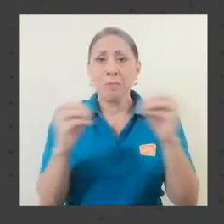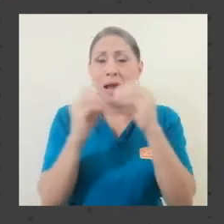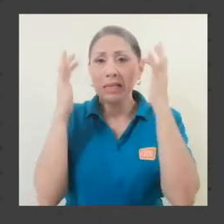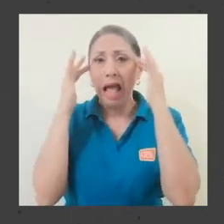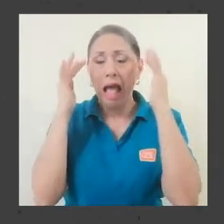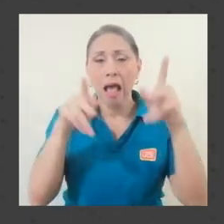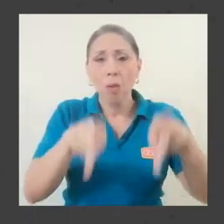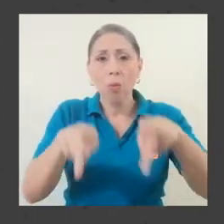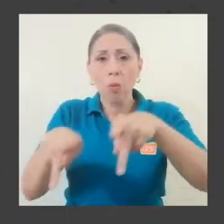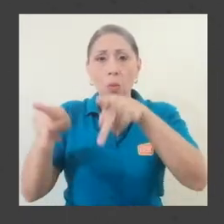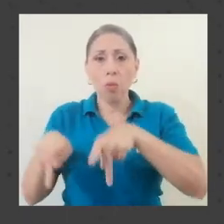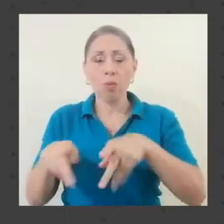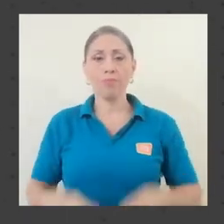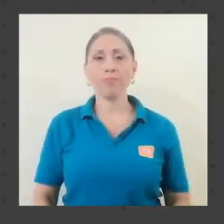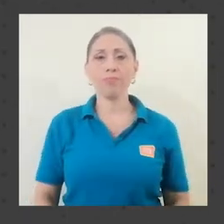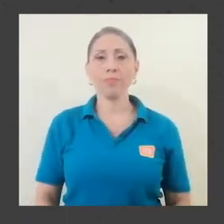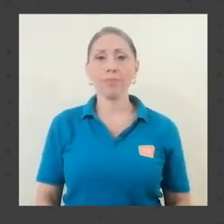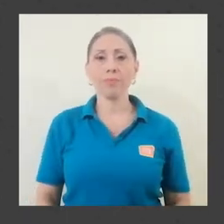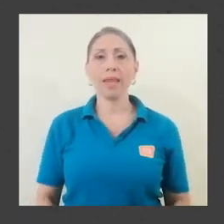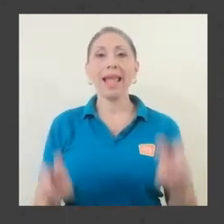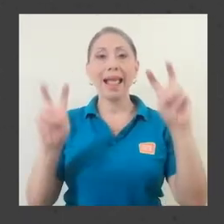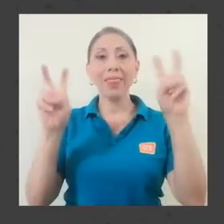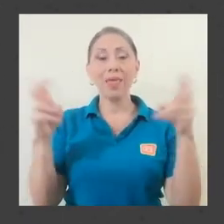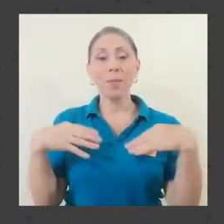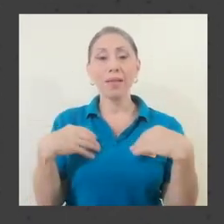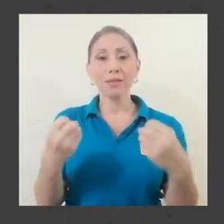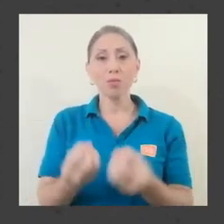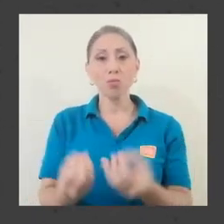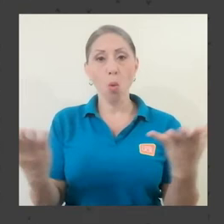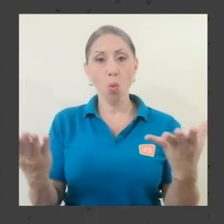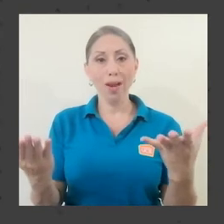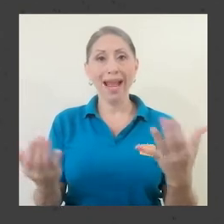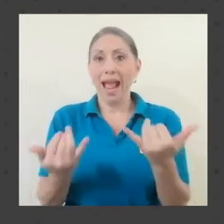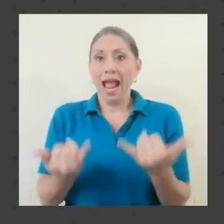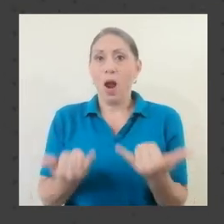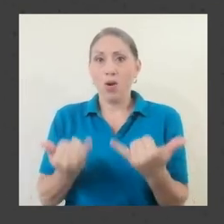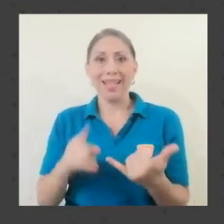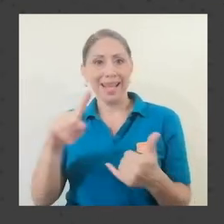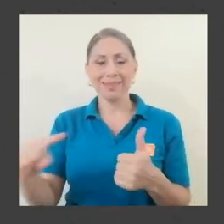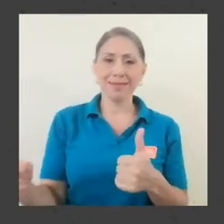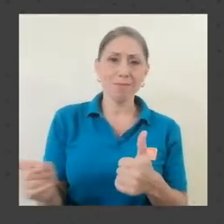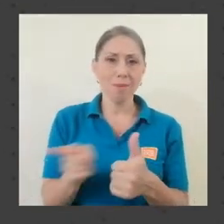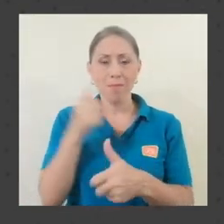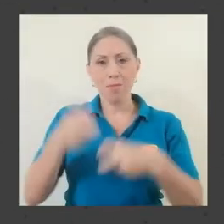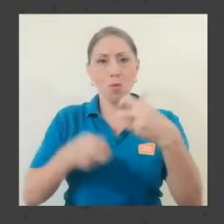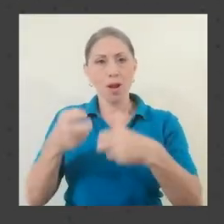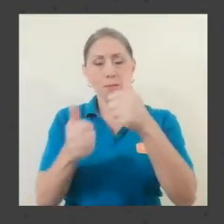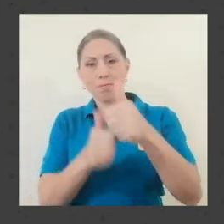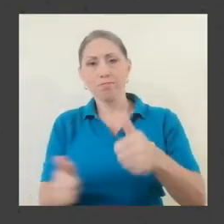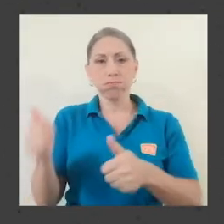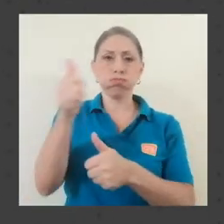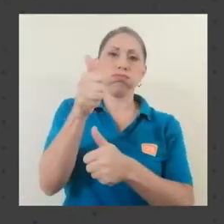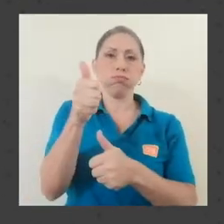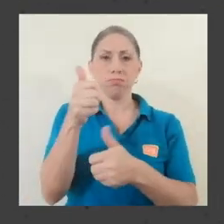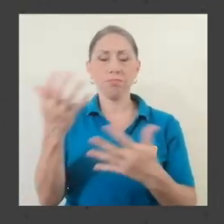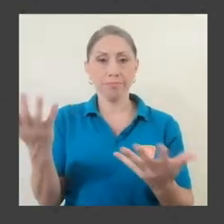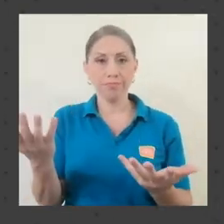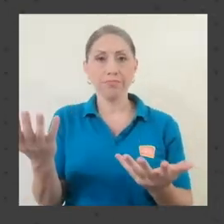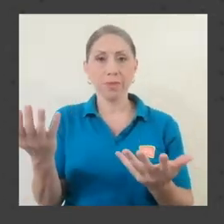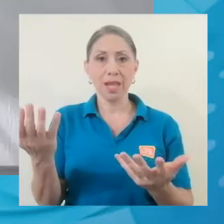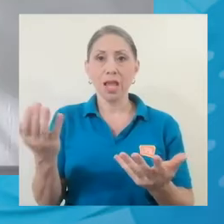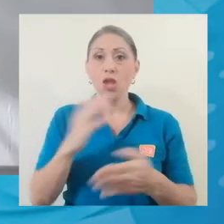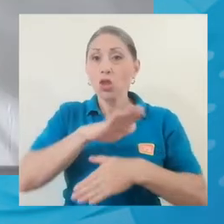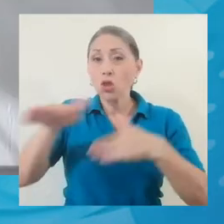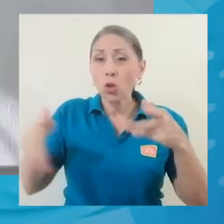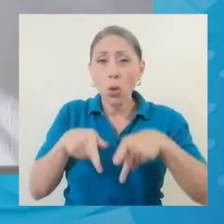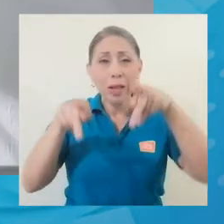preocupación ciudadana. El tema de salud pública es el que se posicionó ahorita como el primer problema y todos estamos viendo